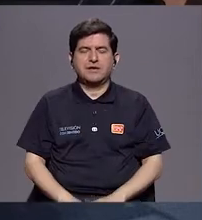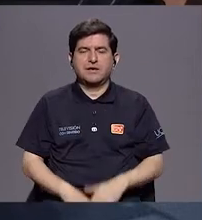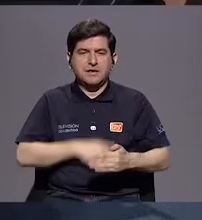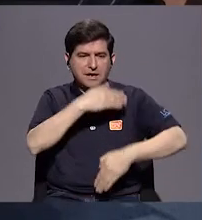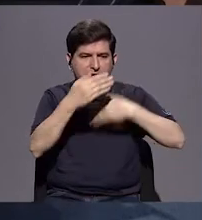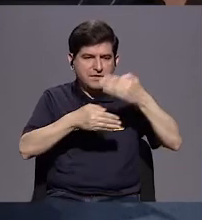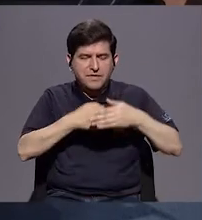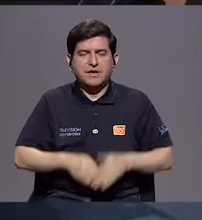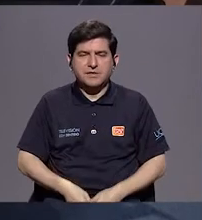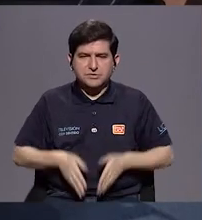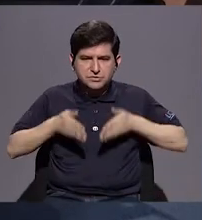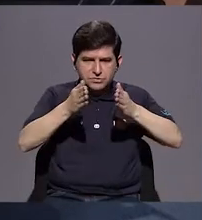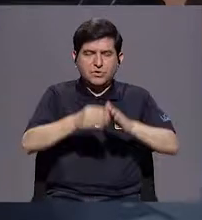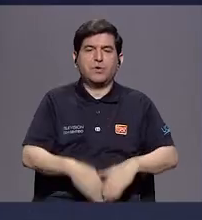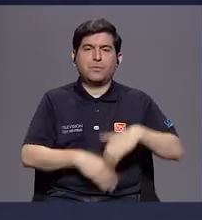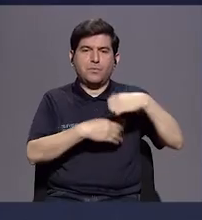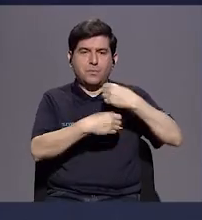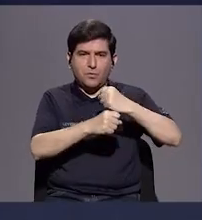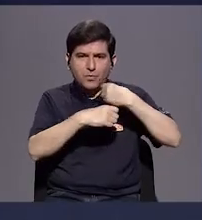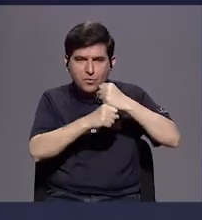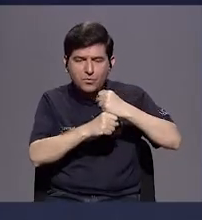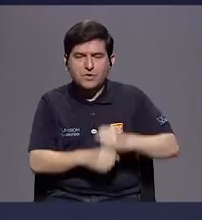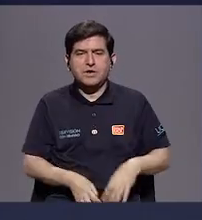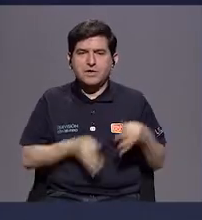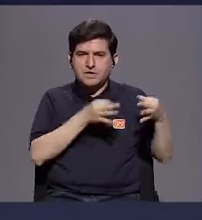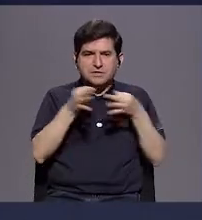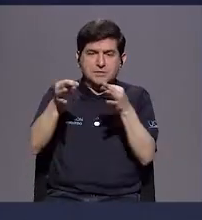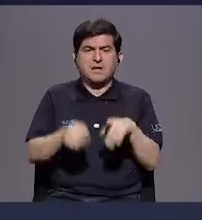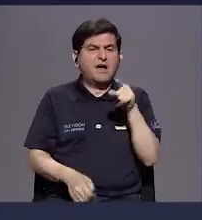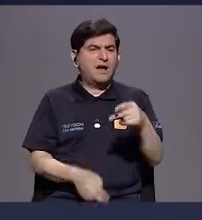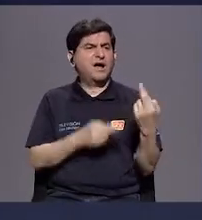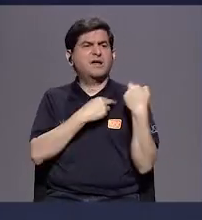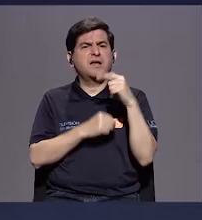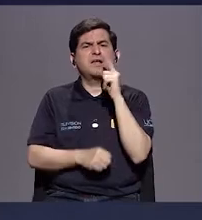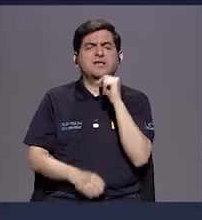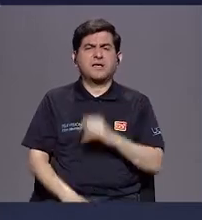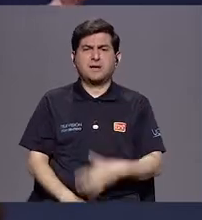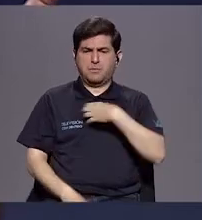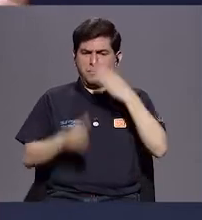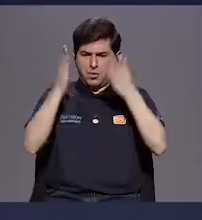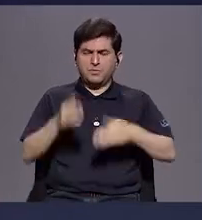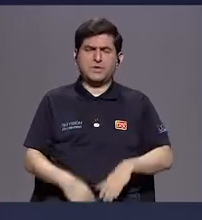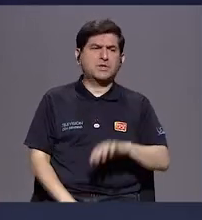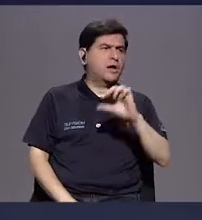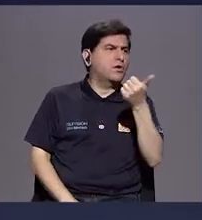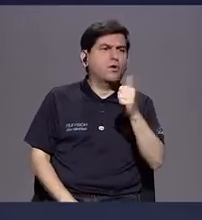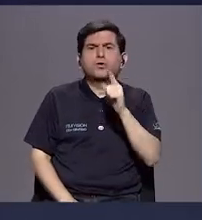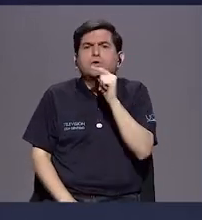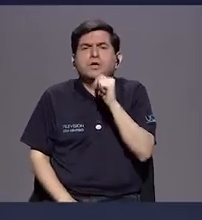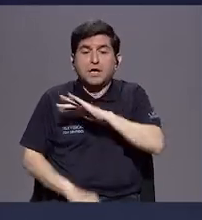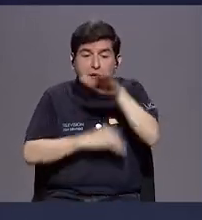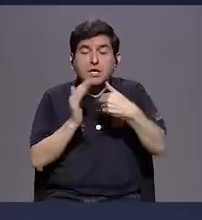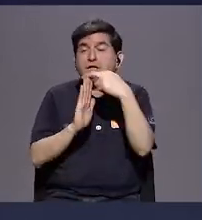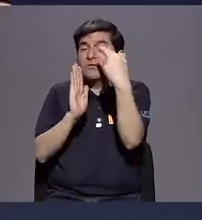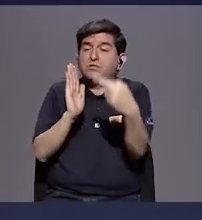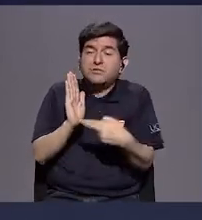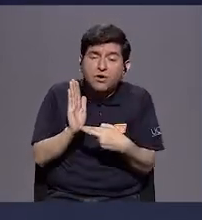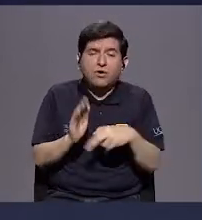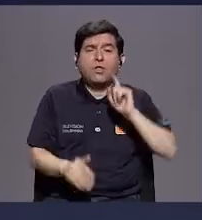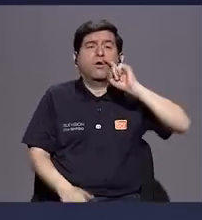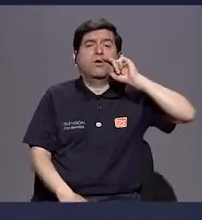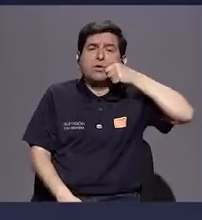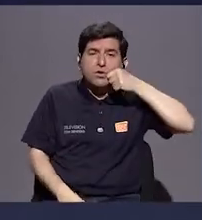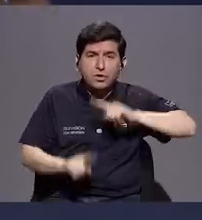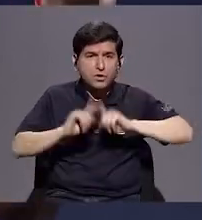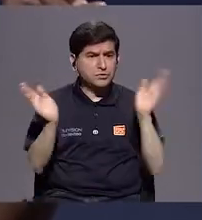Municipalidad de Turrialba en donde uno decía, bueno, ¿a quién le toca? ¿Al propietario o no propietario? Vas y todo está en reglamentos, está en